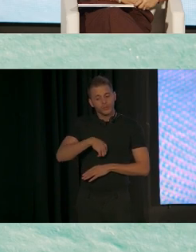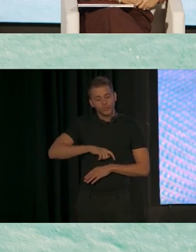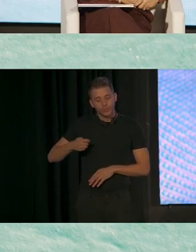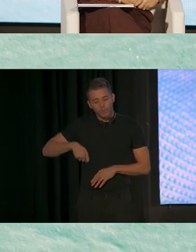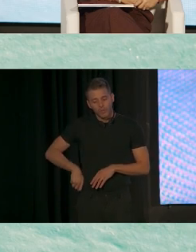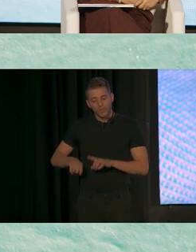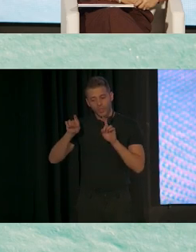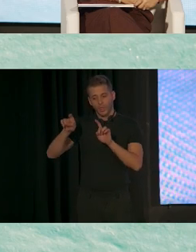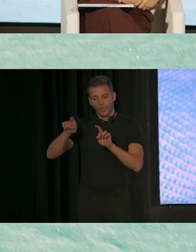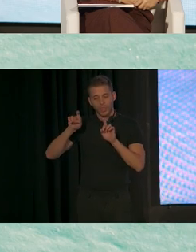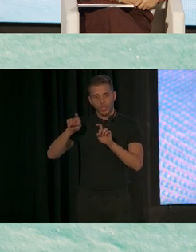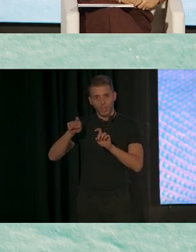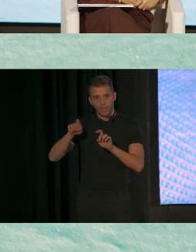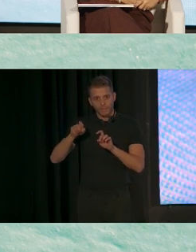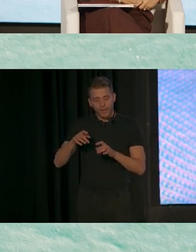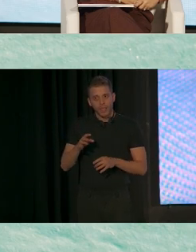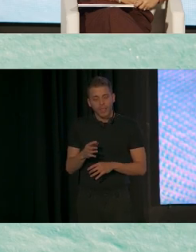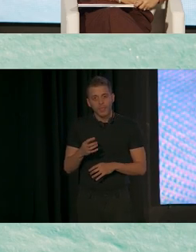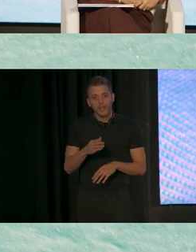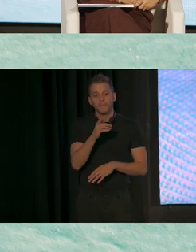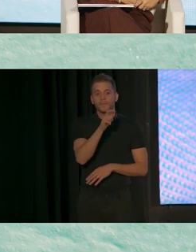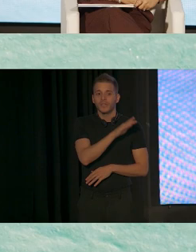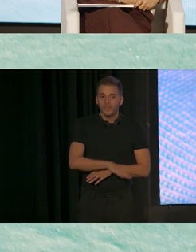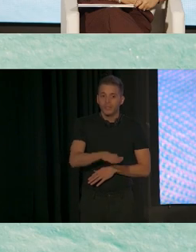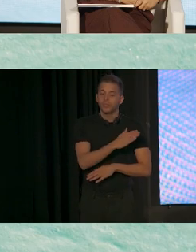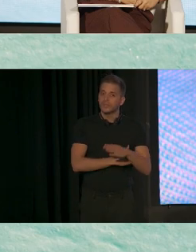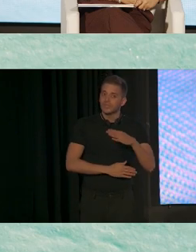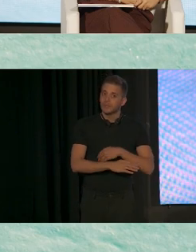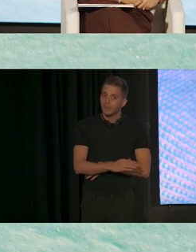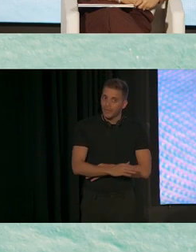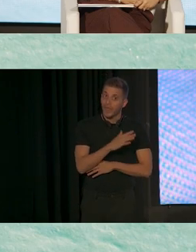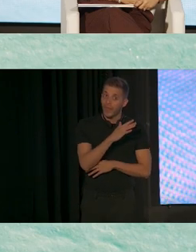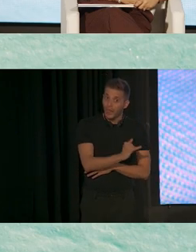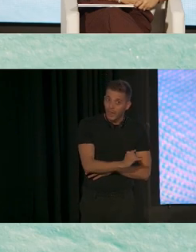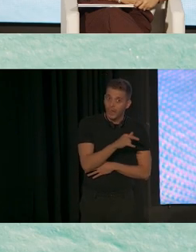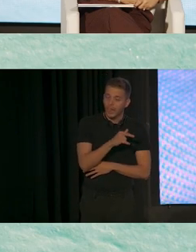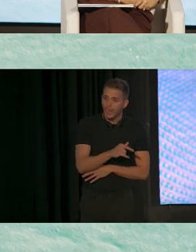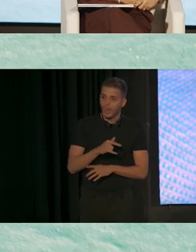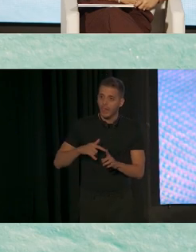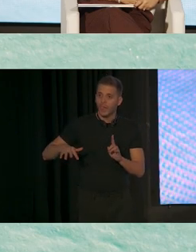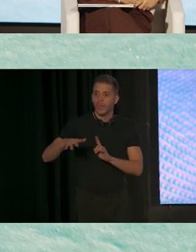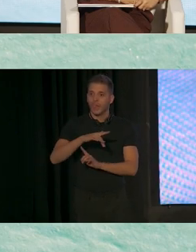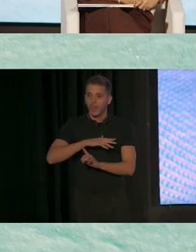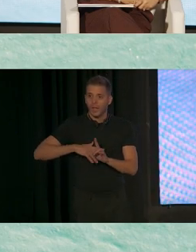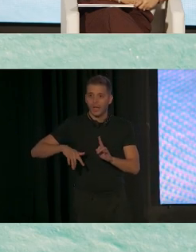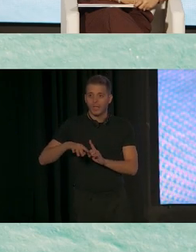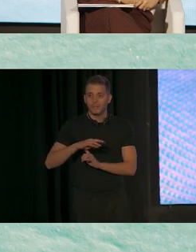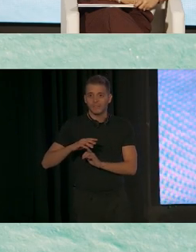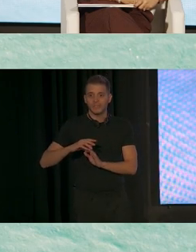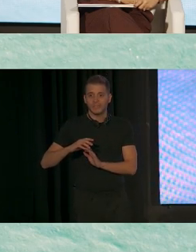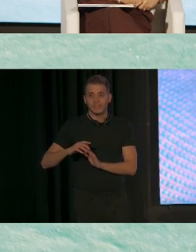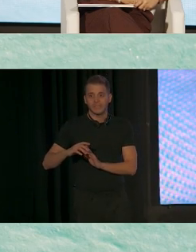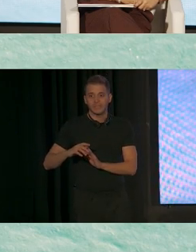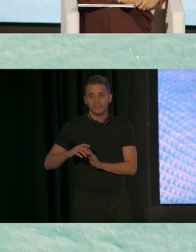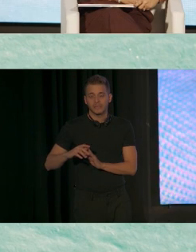ellos entiendan que si los niños con discapacidades pueden estar en ambientes menos restrictivos, para